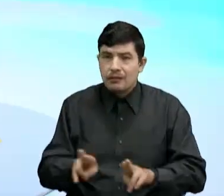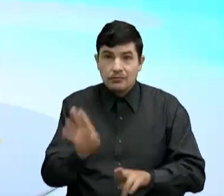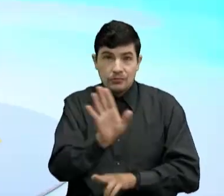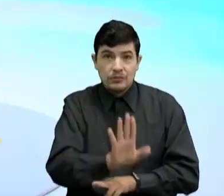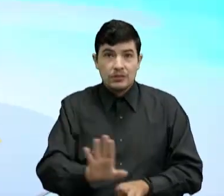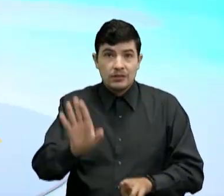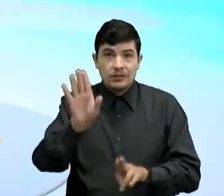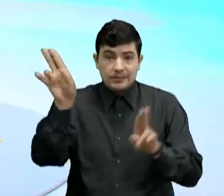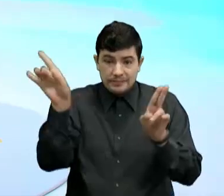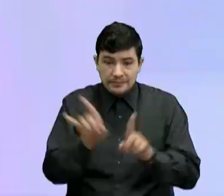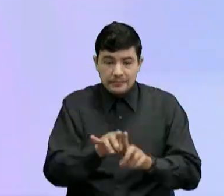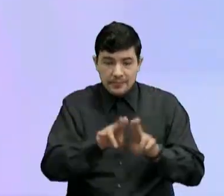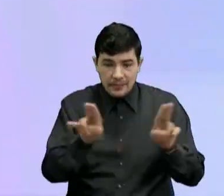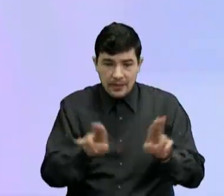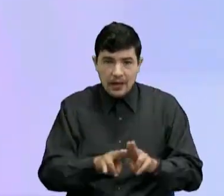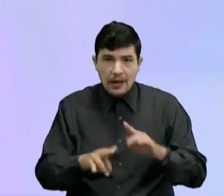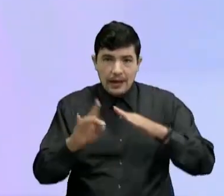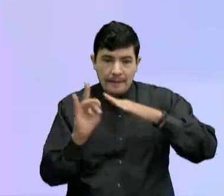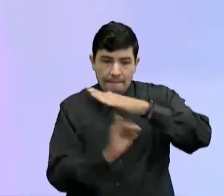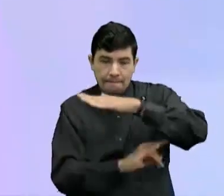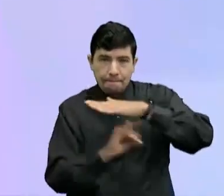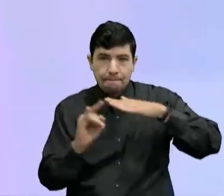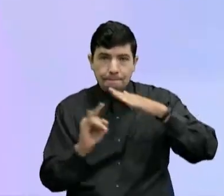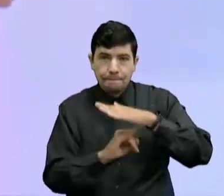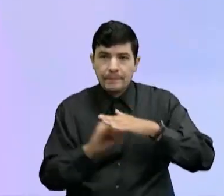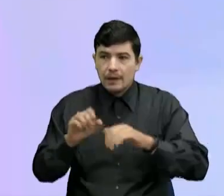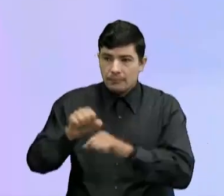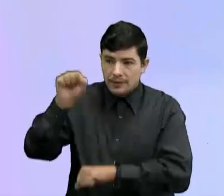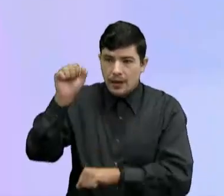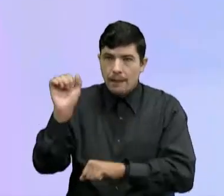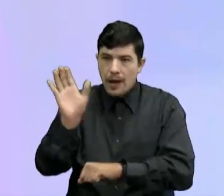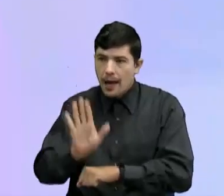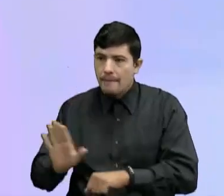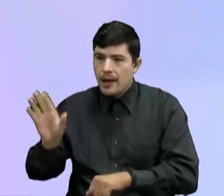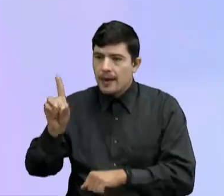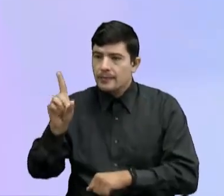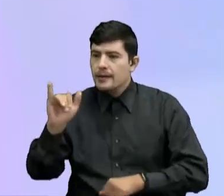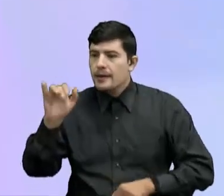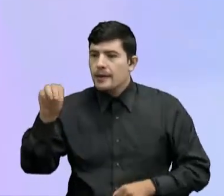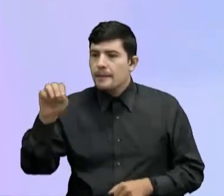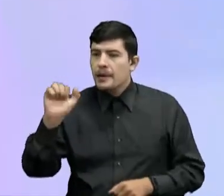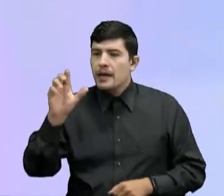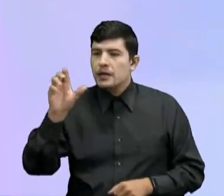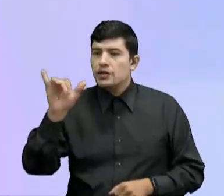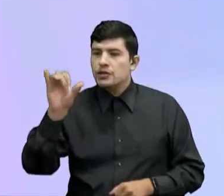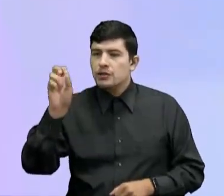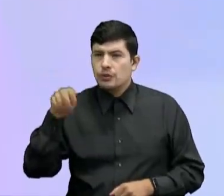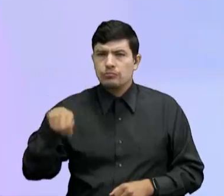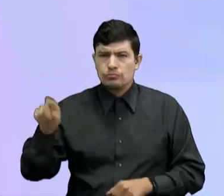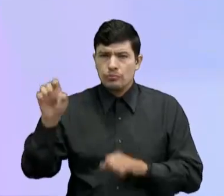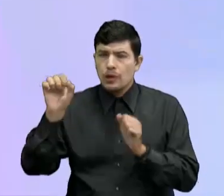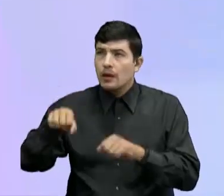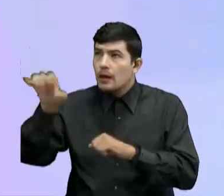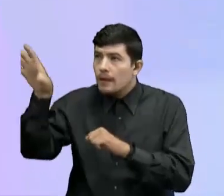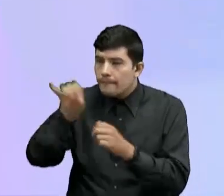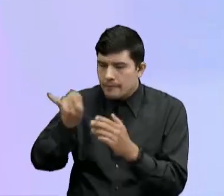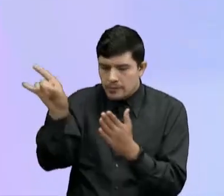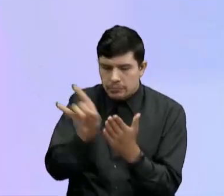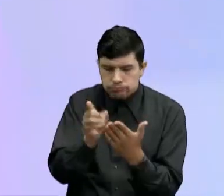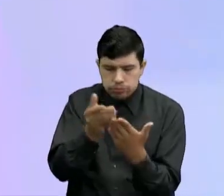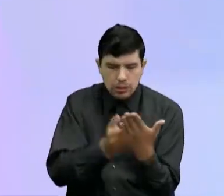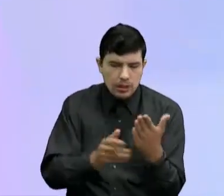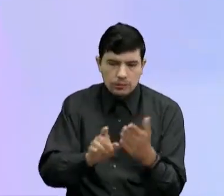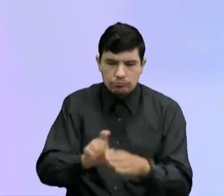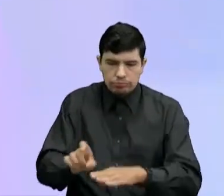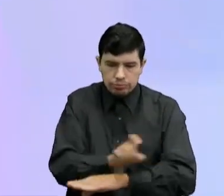escriben allí Mapa Dimaxion Y allí les va a salir Como el croc La lámina Para que ustedes Empiecen a realizarle